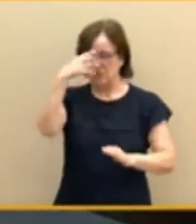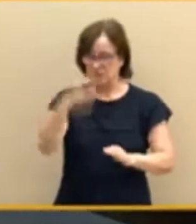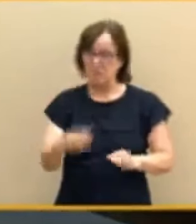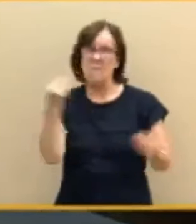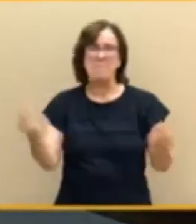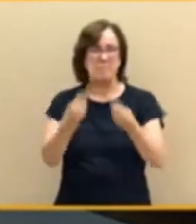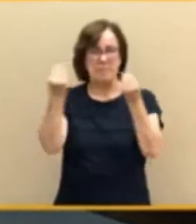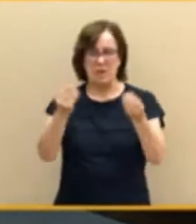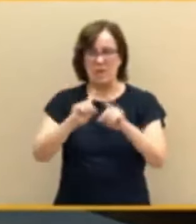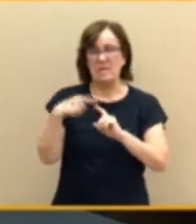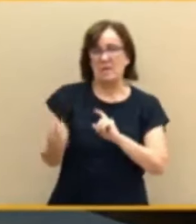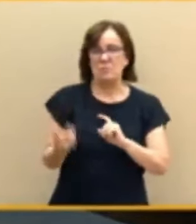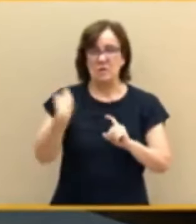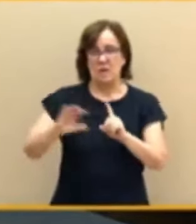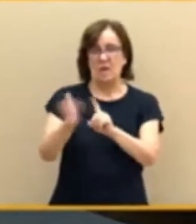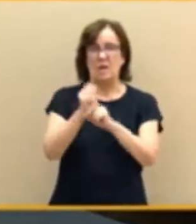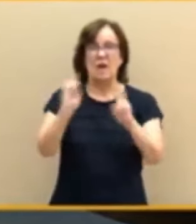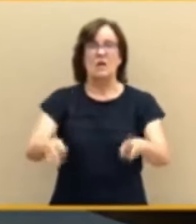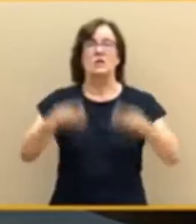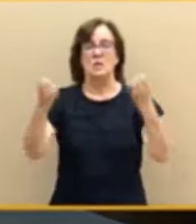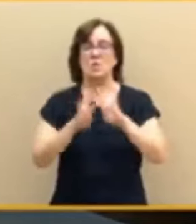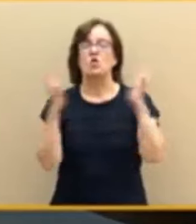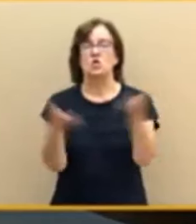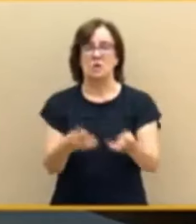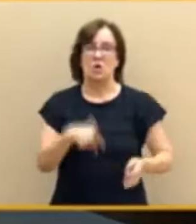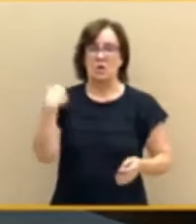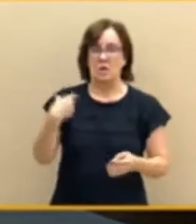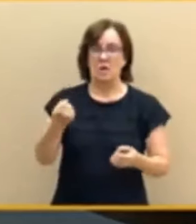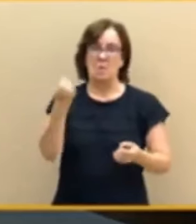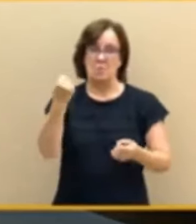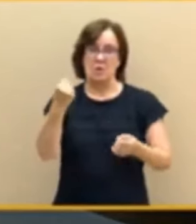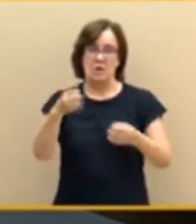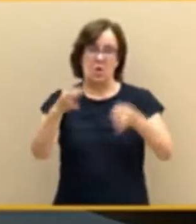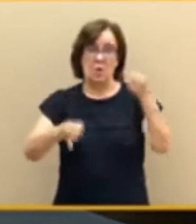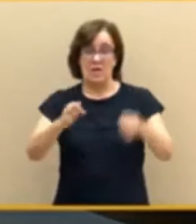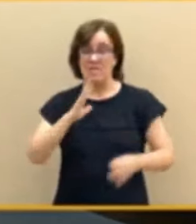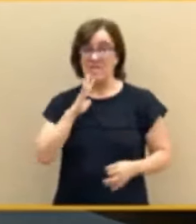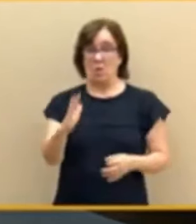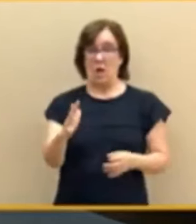del Poder Judicial tras cinco años de secuestro por parte del principal partido de la oposición.